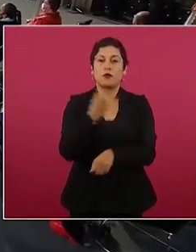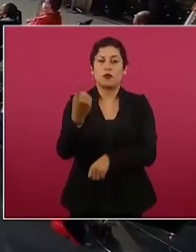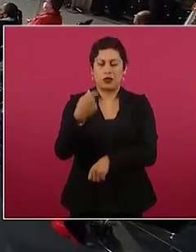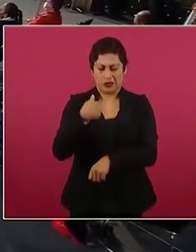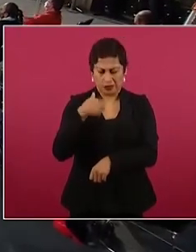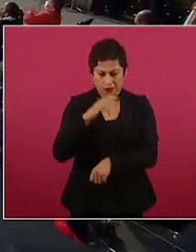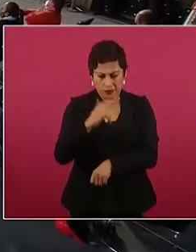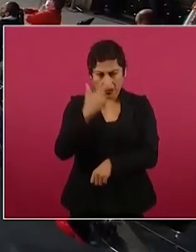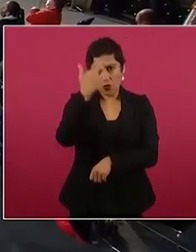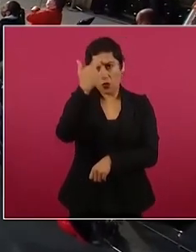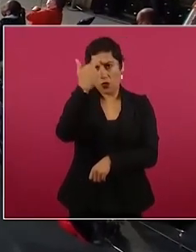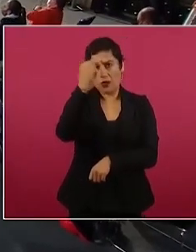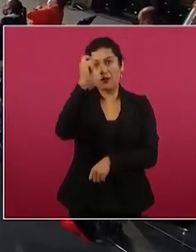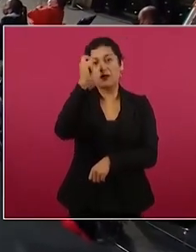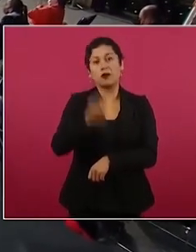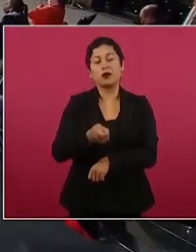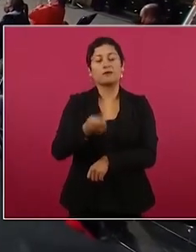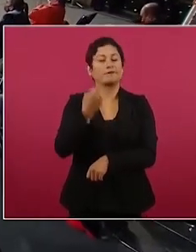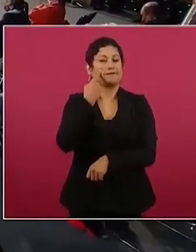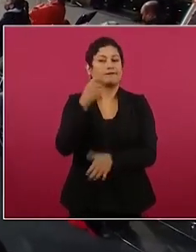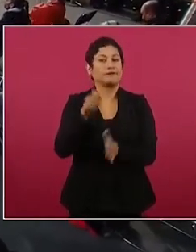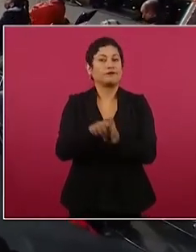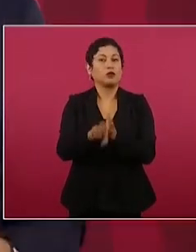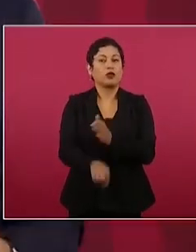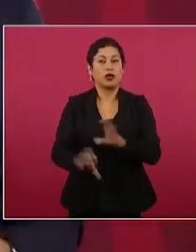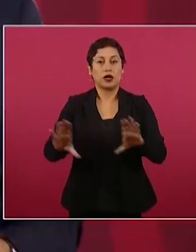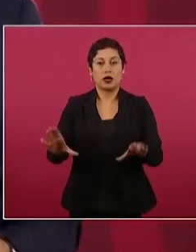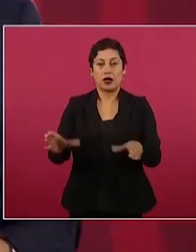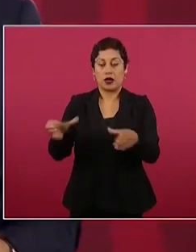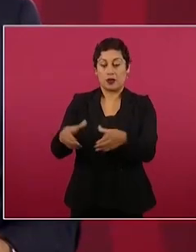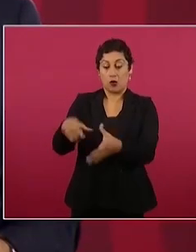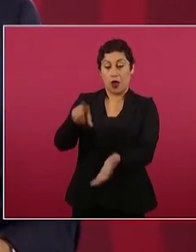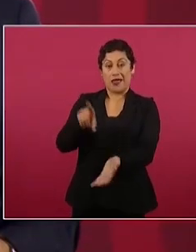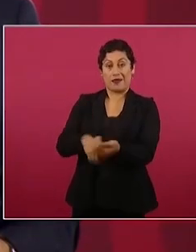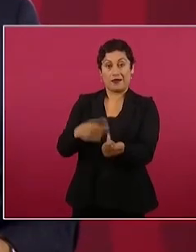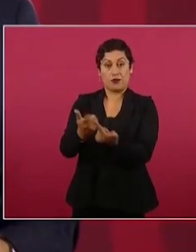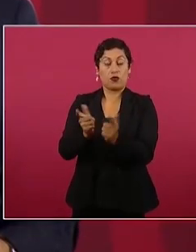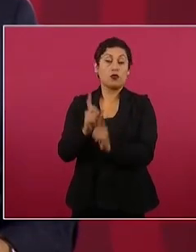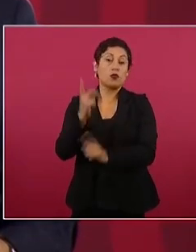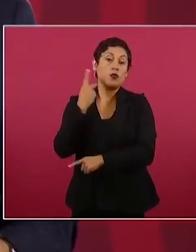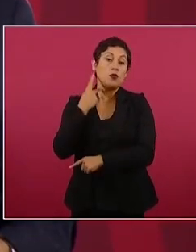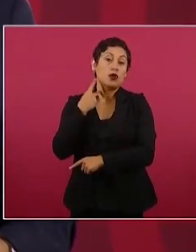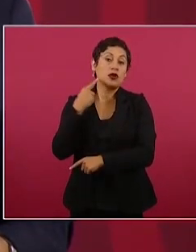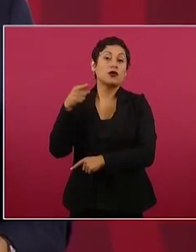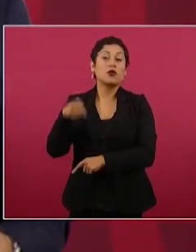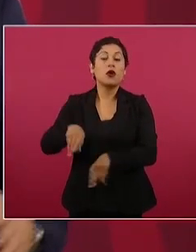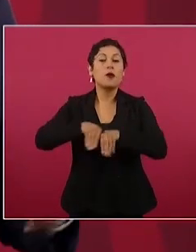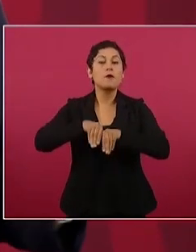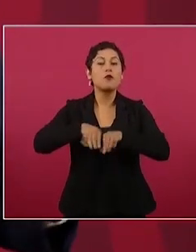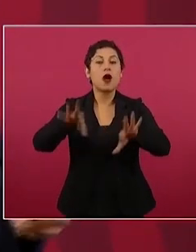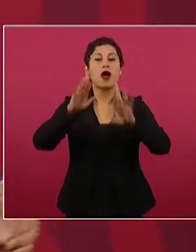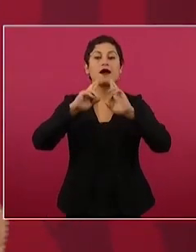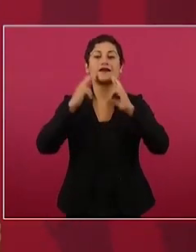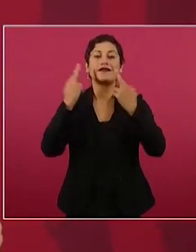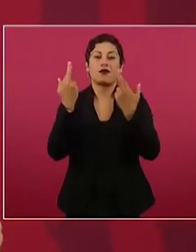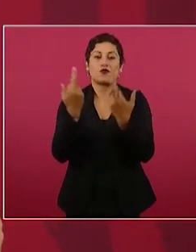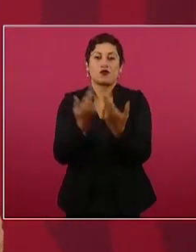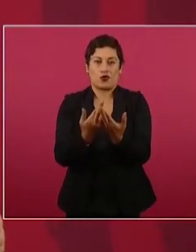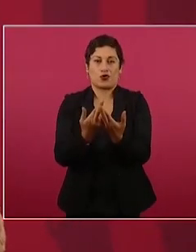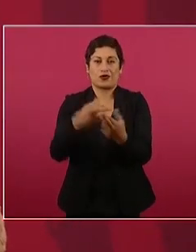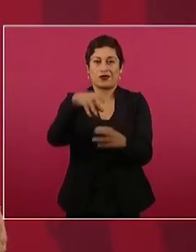se hacen asambleas distritales o más que nada elecciones